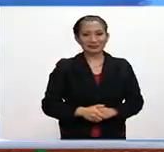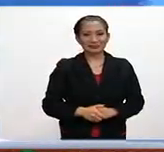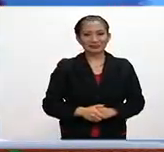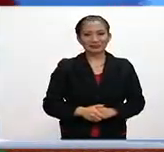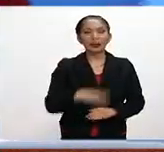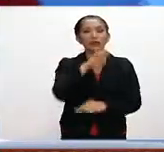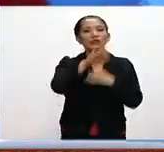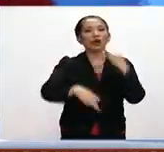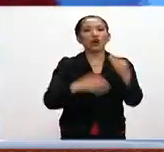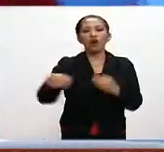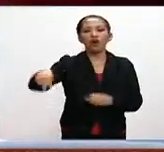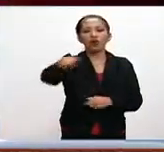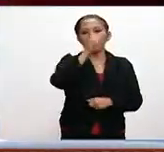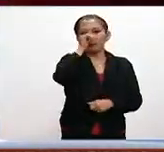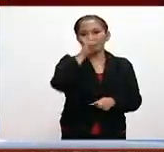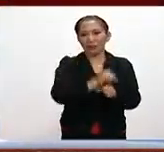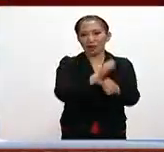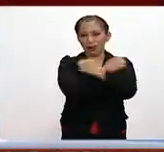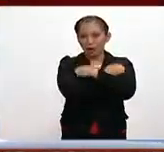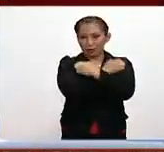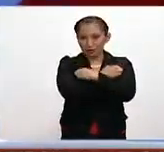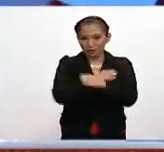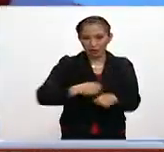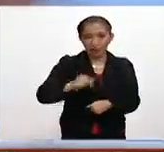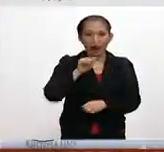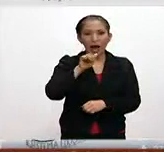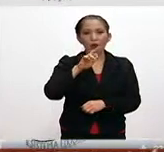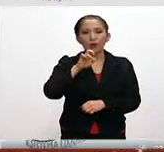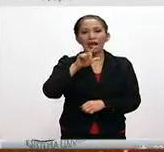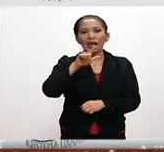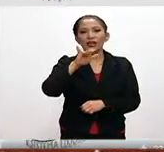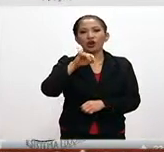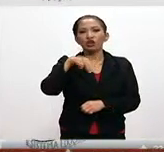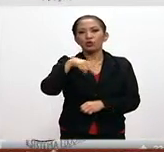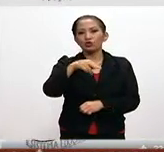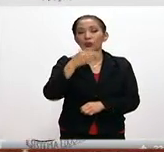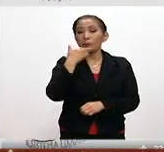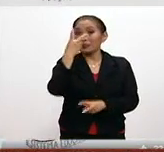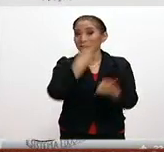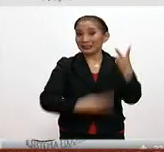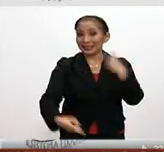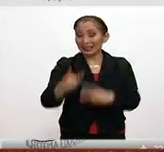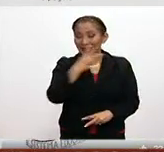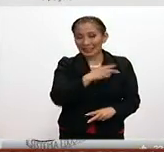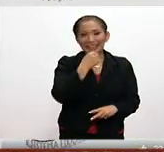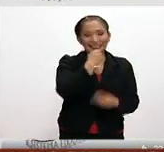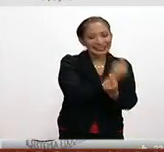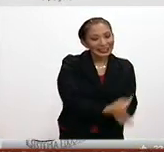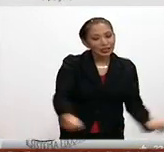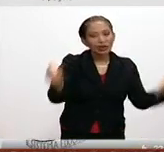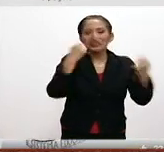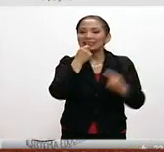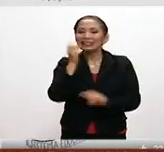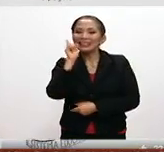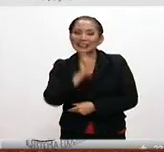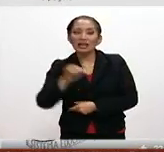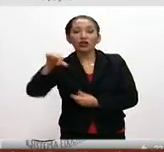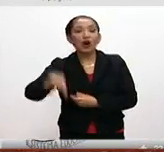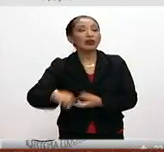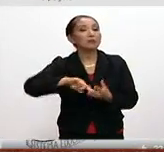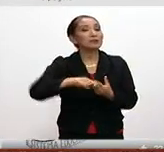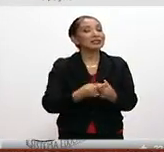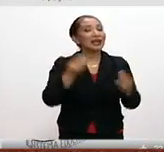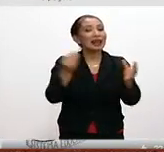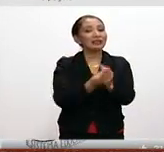Y a todos ellos, el secretario de Educación Pública, Aurelio Nuño Mayer, dio la bienvenida tanto a los niños como a las niñas que hoy